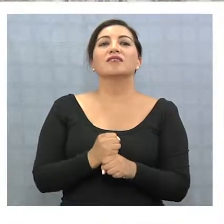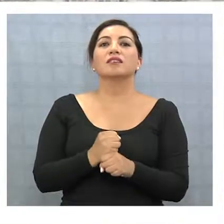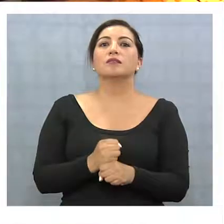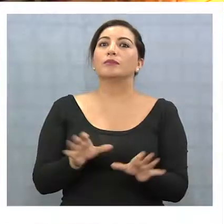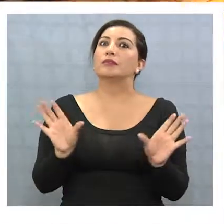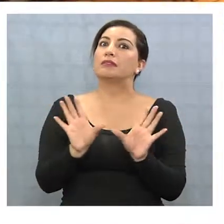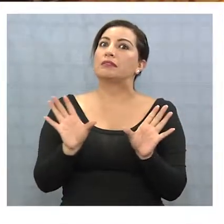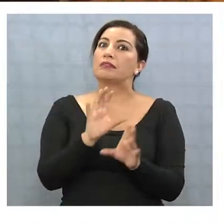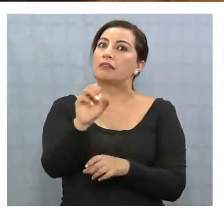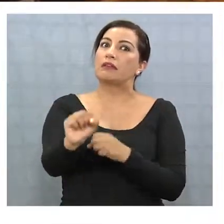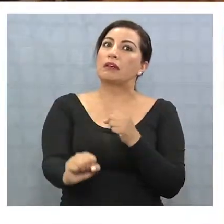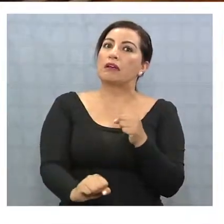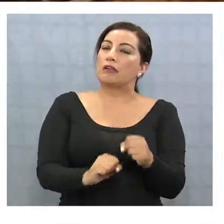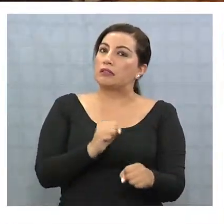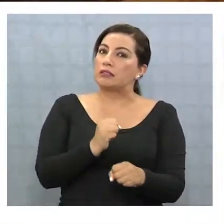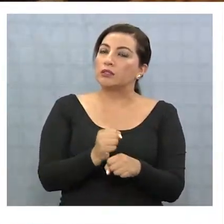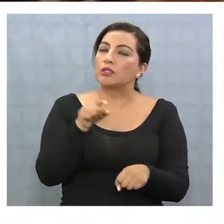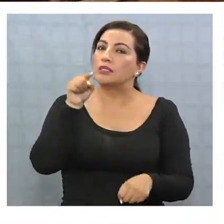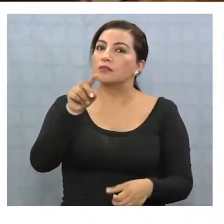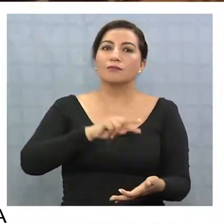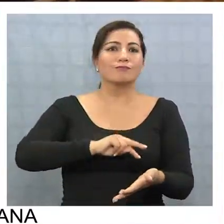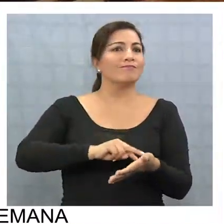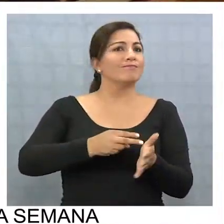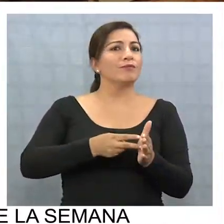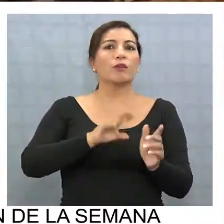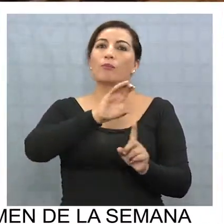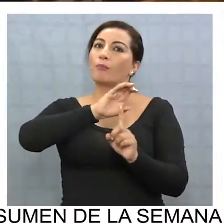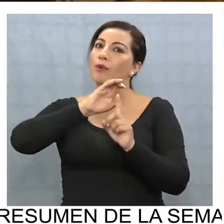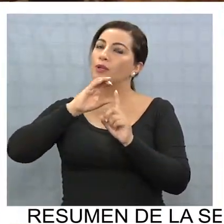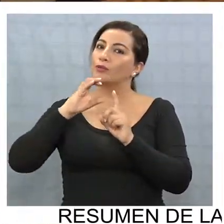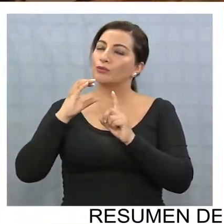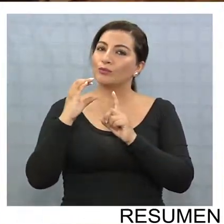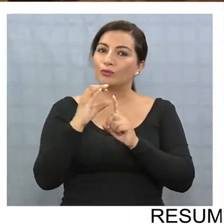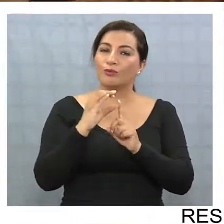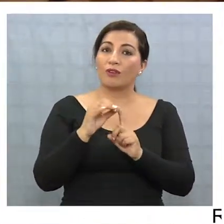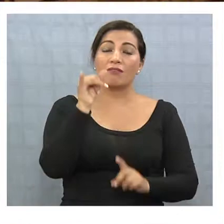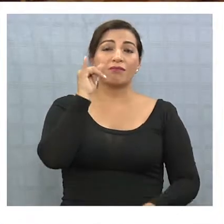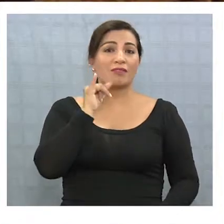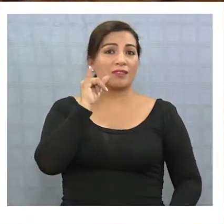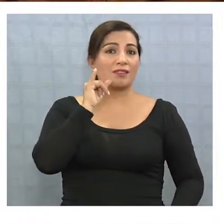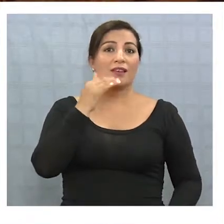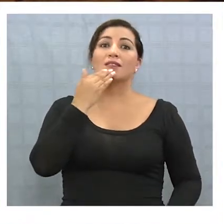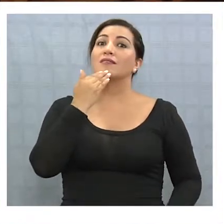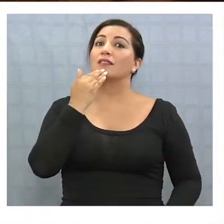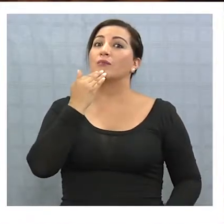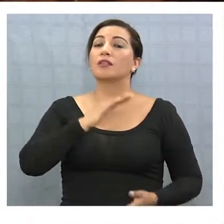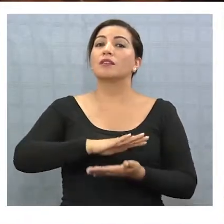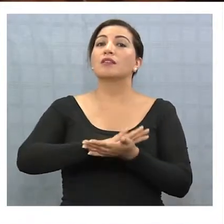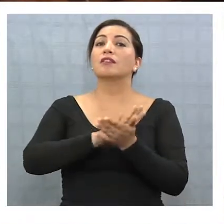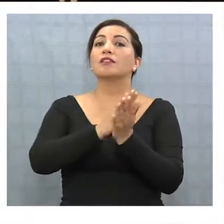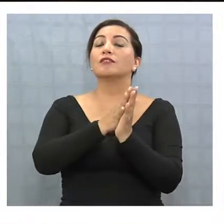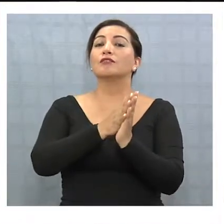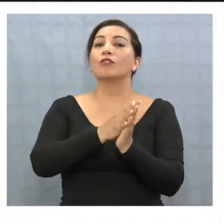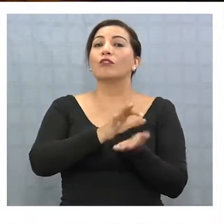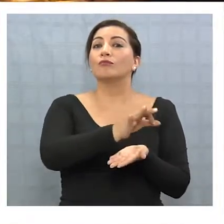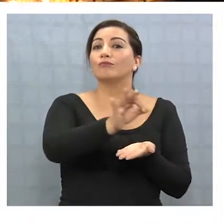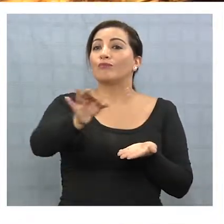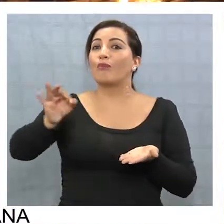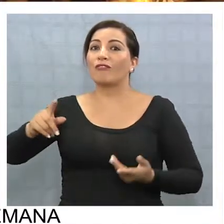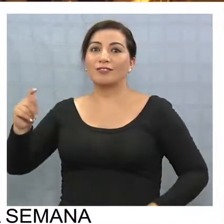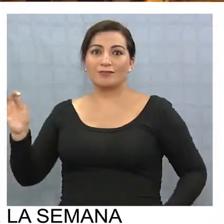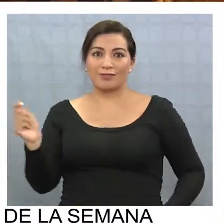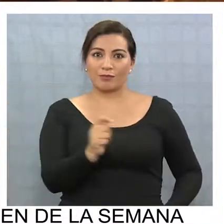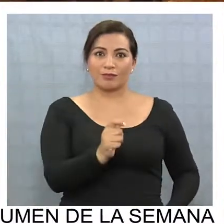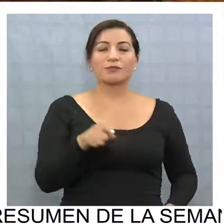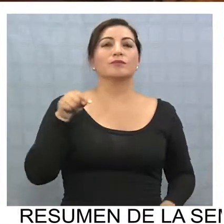década es bastante perjudicial para la cultura, no solo de Iquique, sino de toda la región de Tarapacá. El